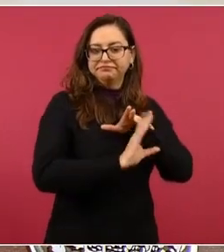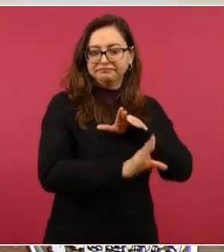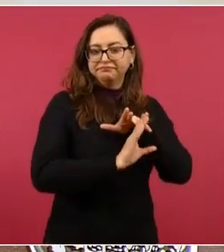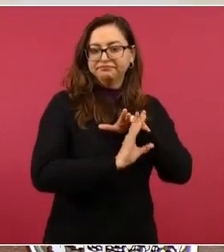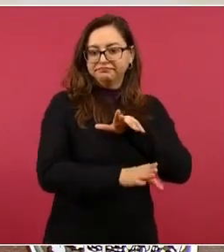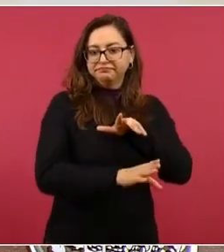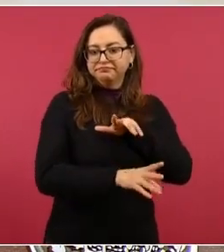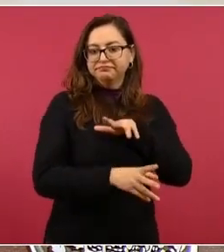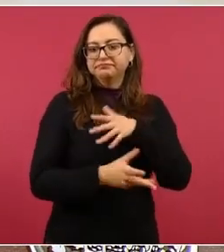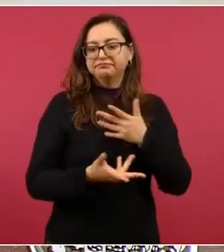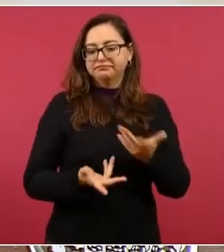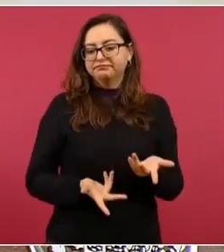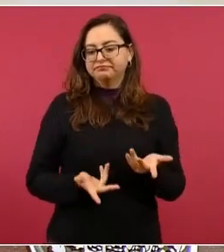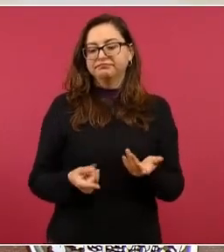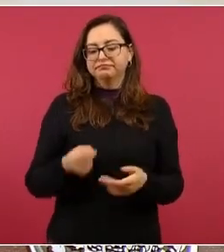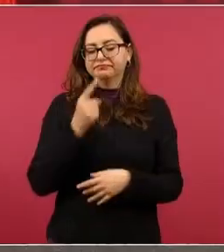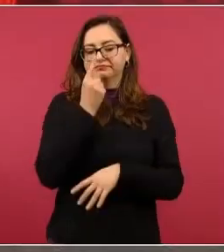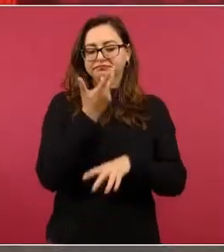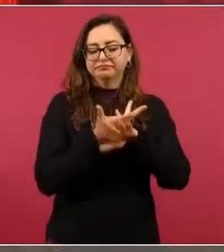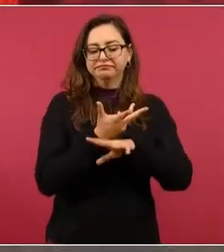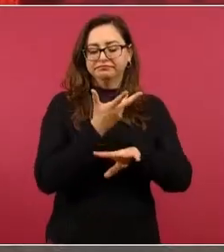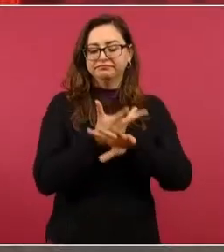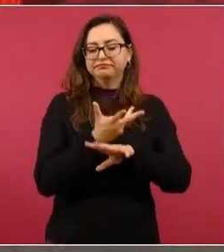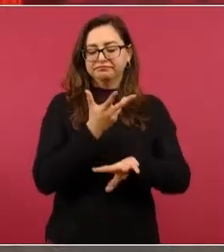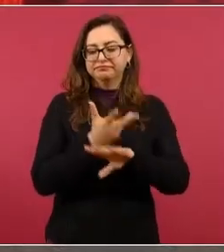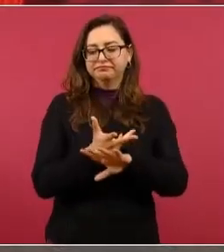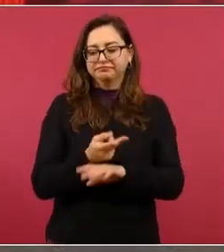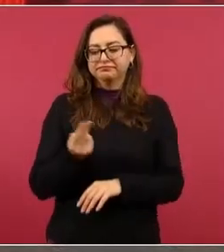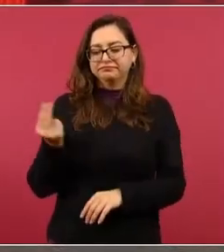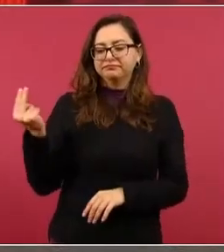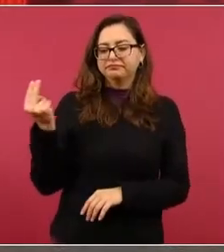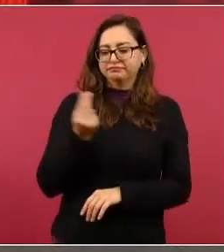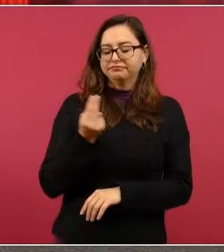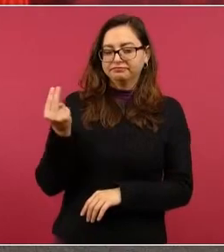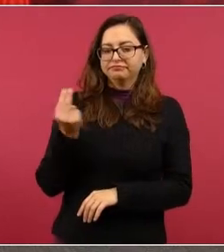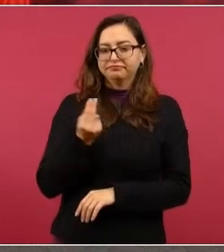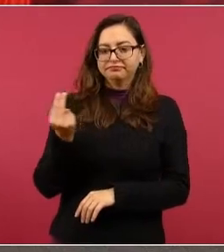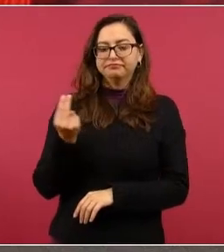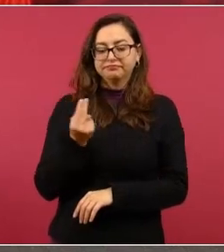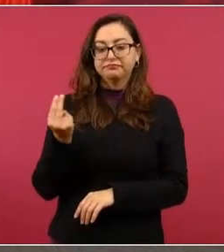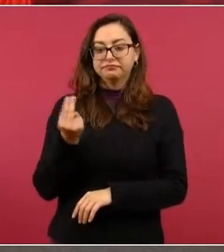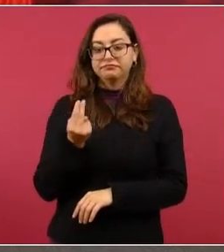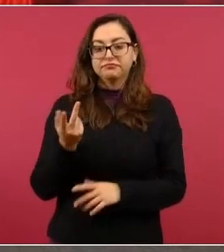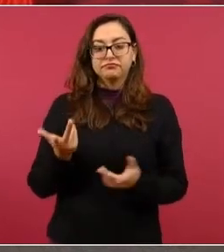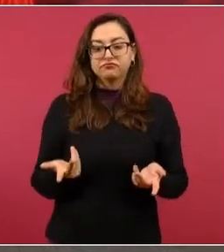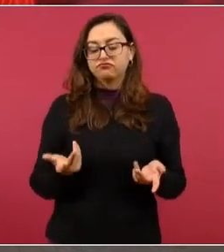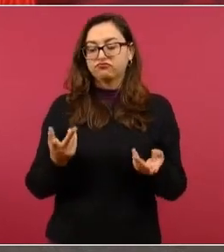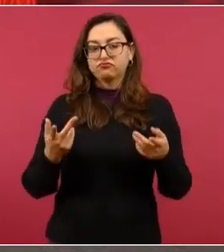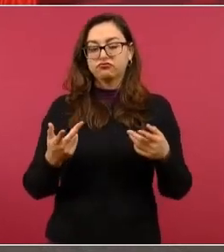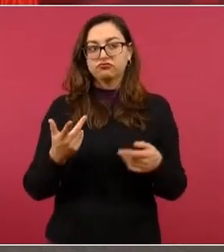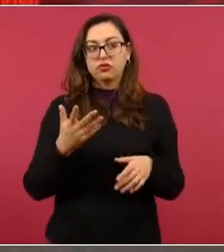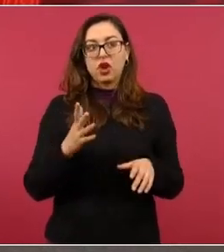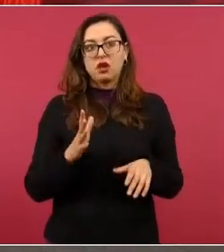tienen que ir a Estados Unidos por necesidad y no por gusto.